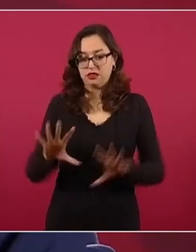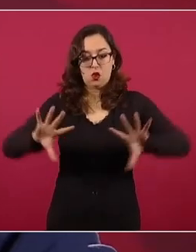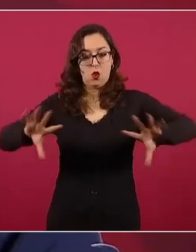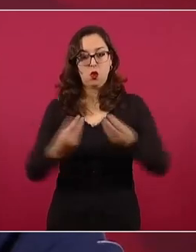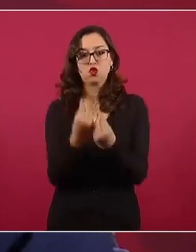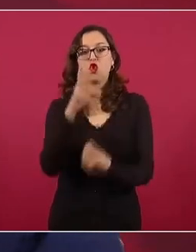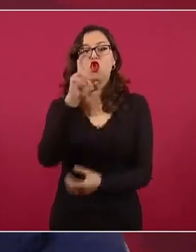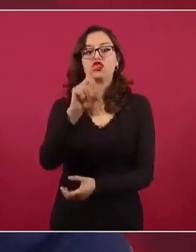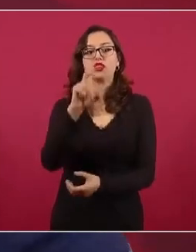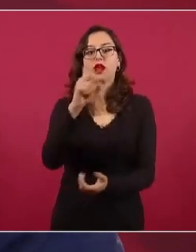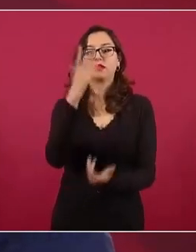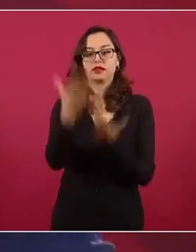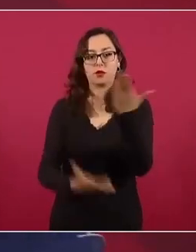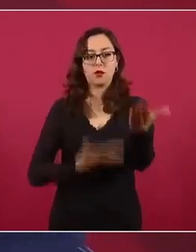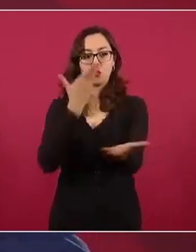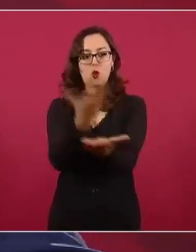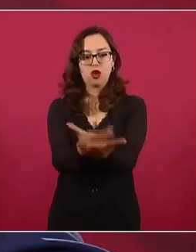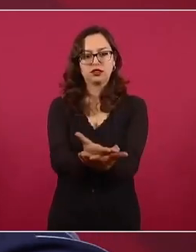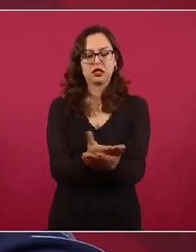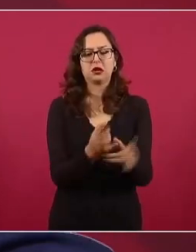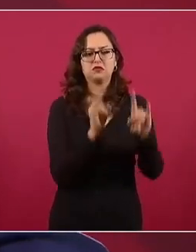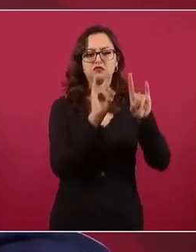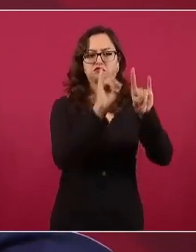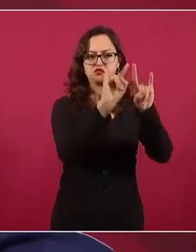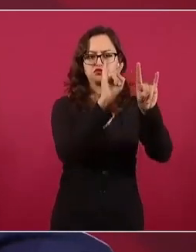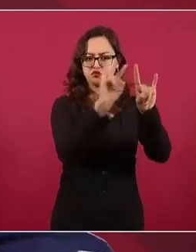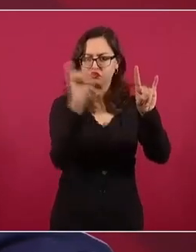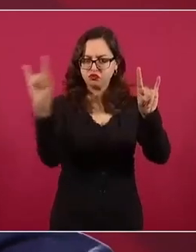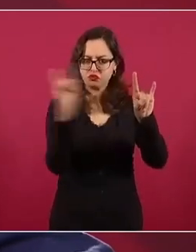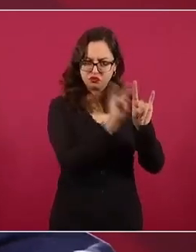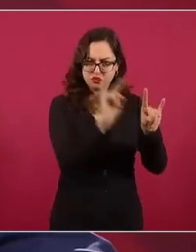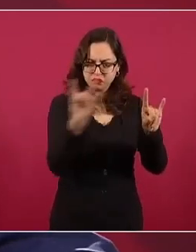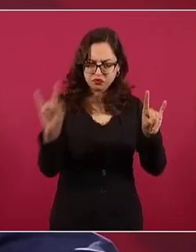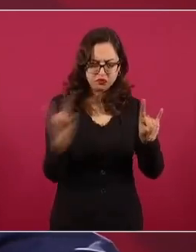y se hace una boleta con los 30